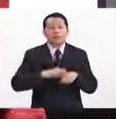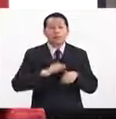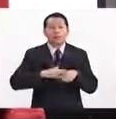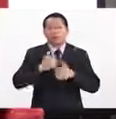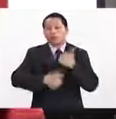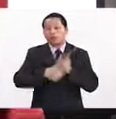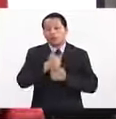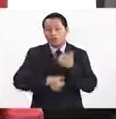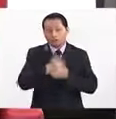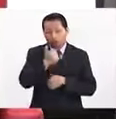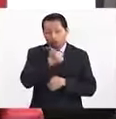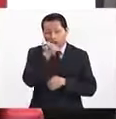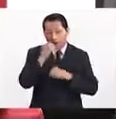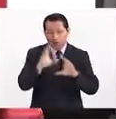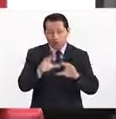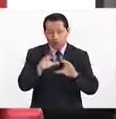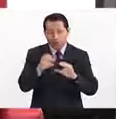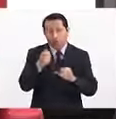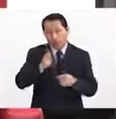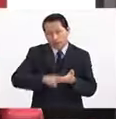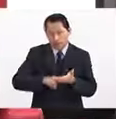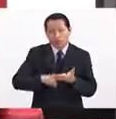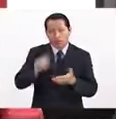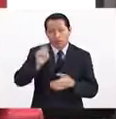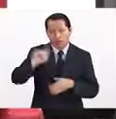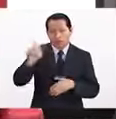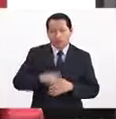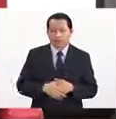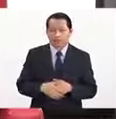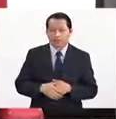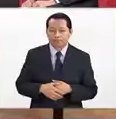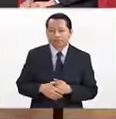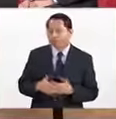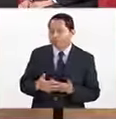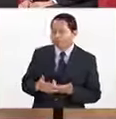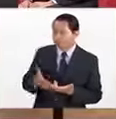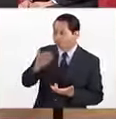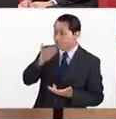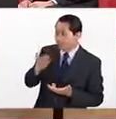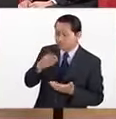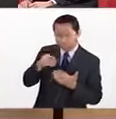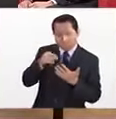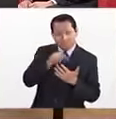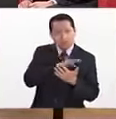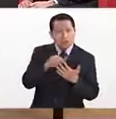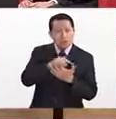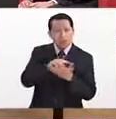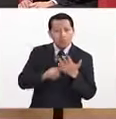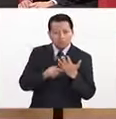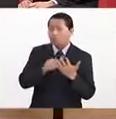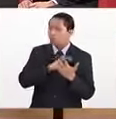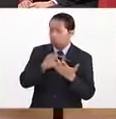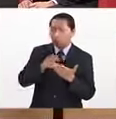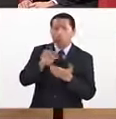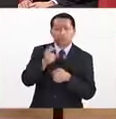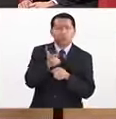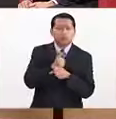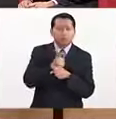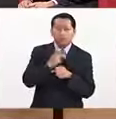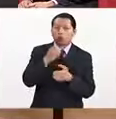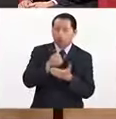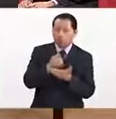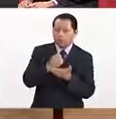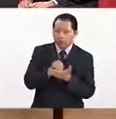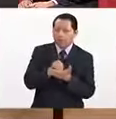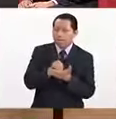competitividad de nuestros alumnos en el campo profesional. Pues ahí está la opción, la opción importante de la licenciatura de Economía y